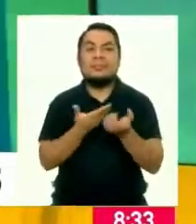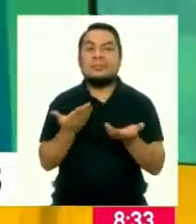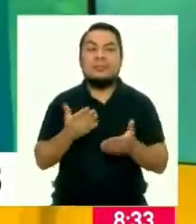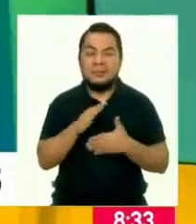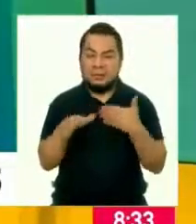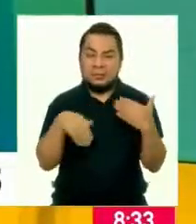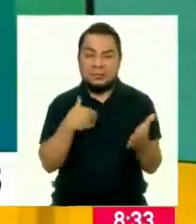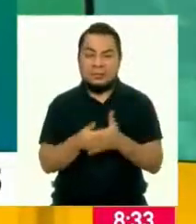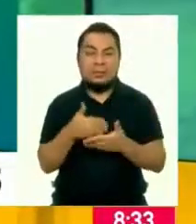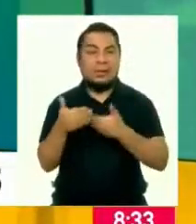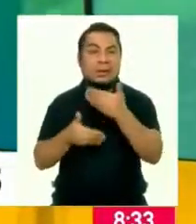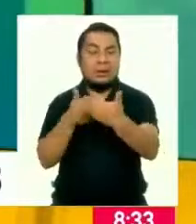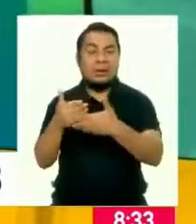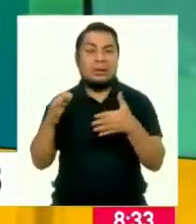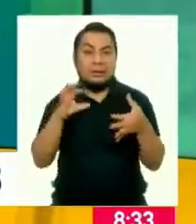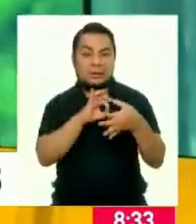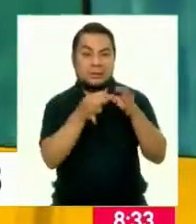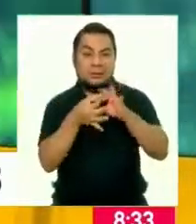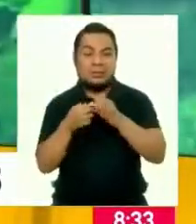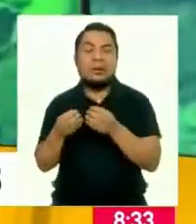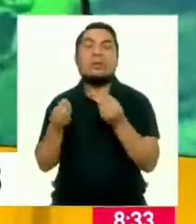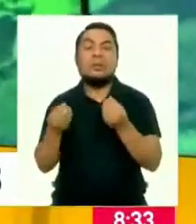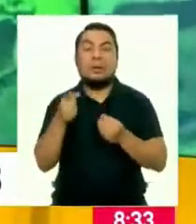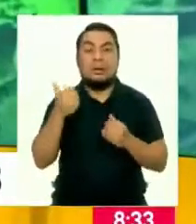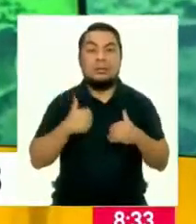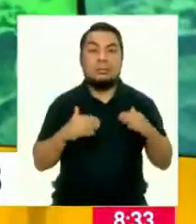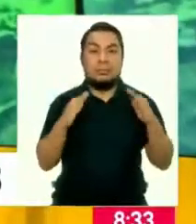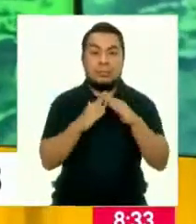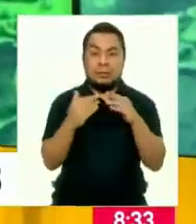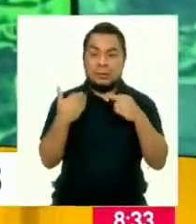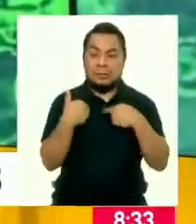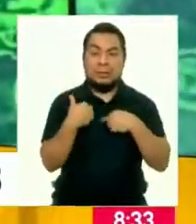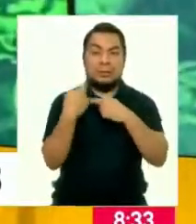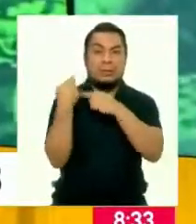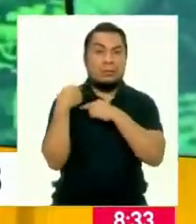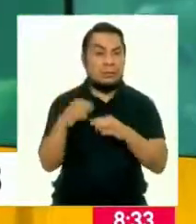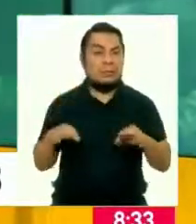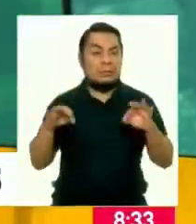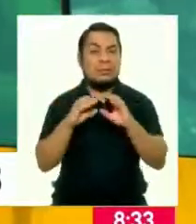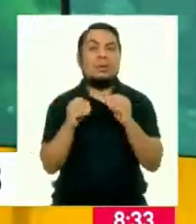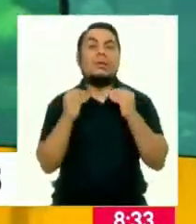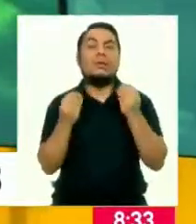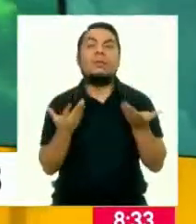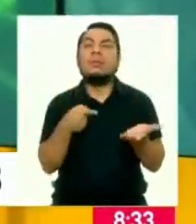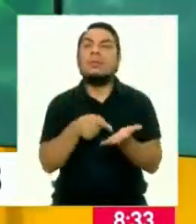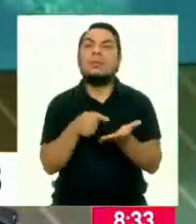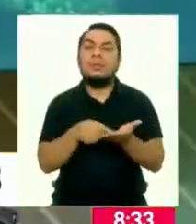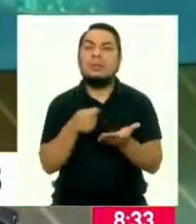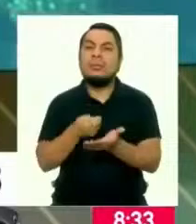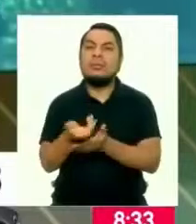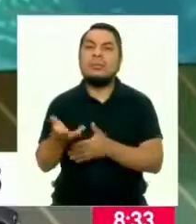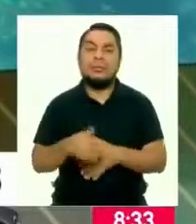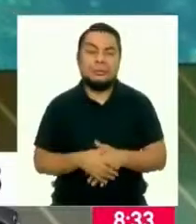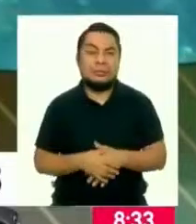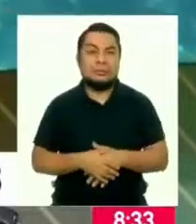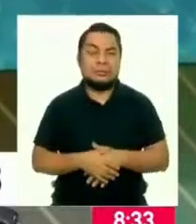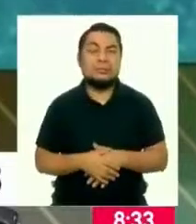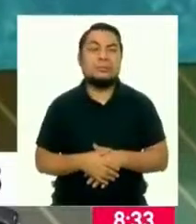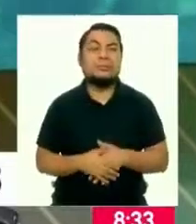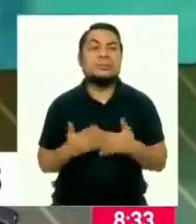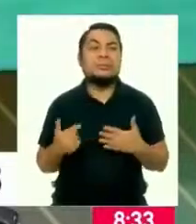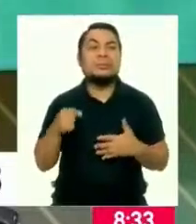¿En toda esa cadena de valor el municipio cumple un rol significativo o cómo está funcionando? Sí, exactamente.